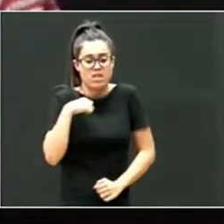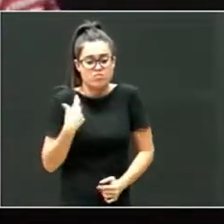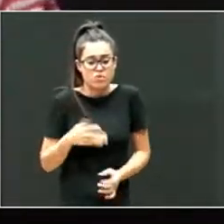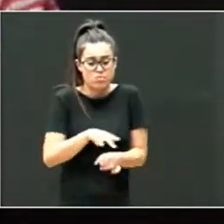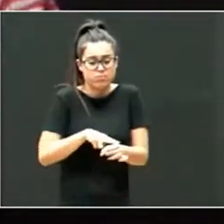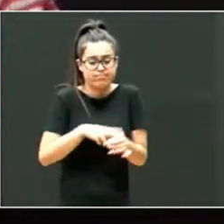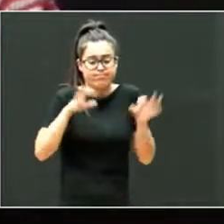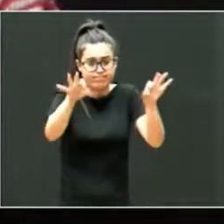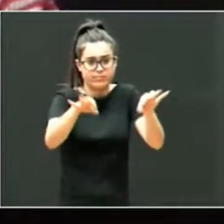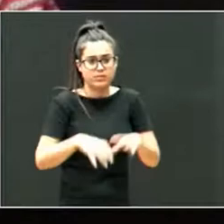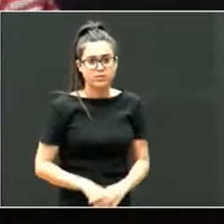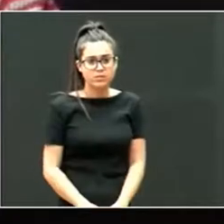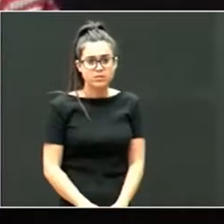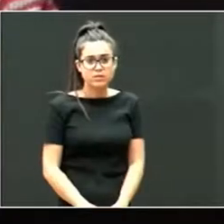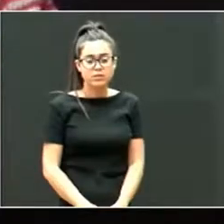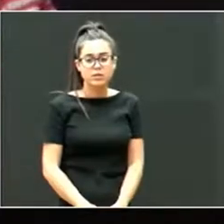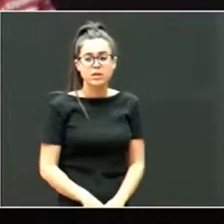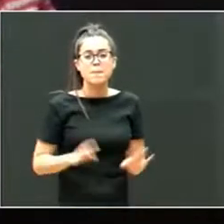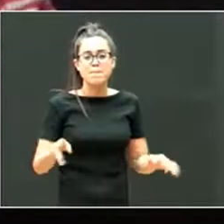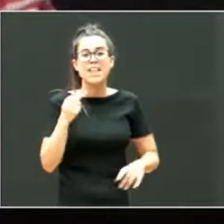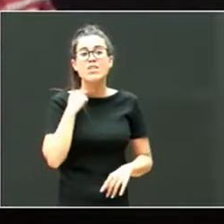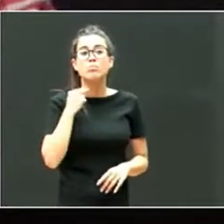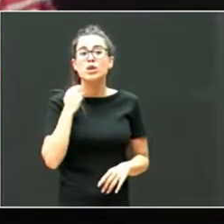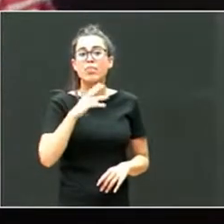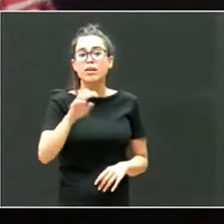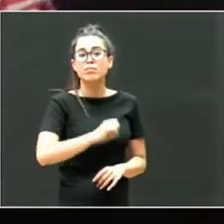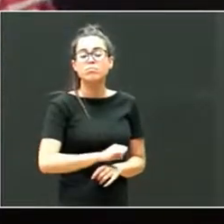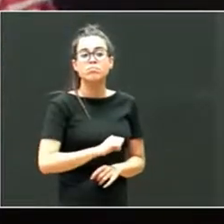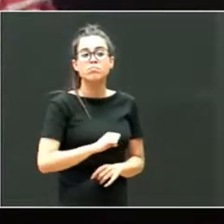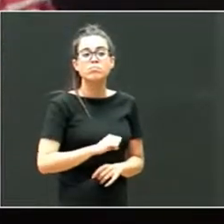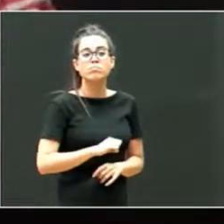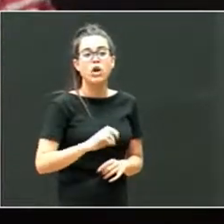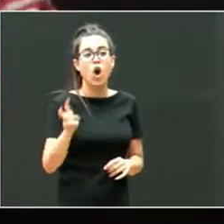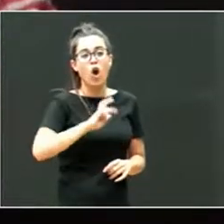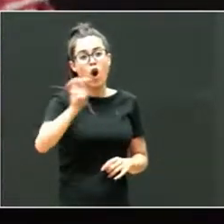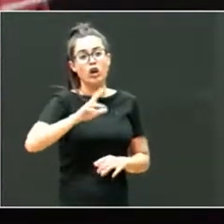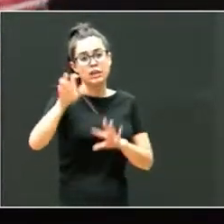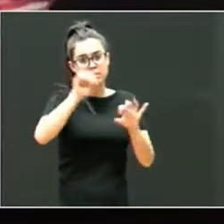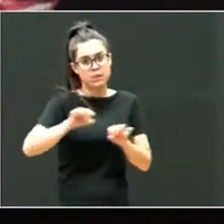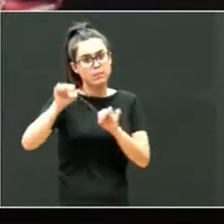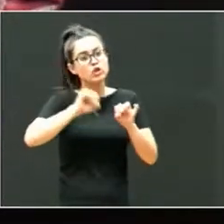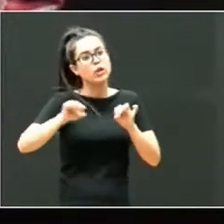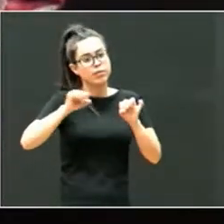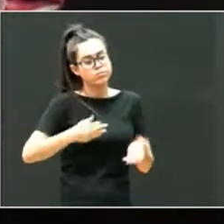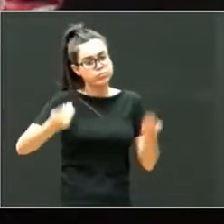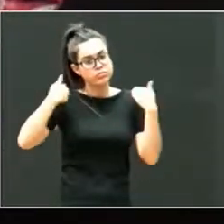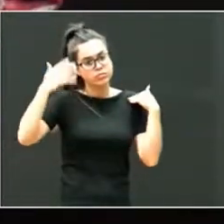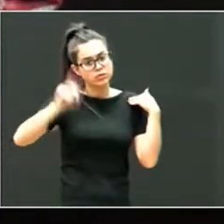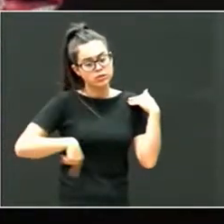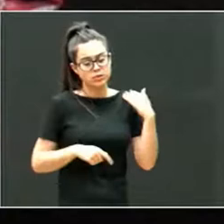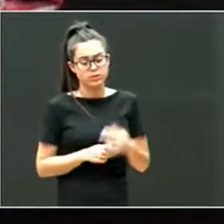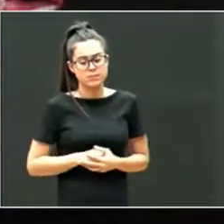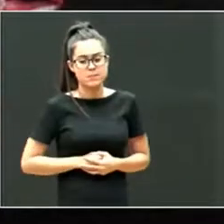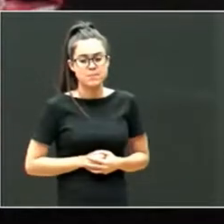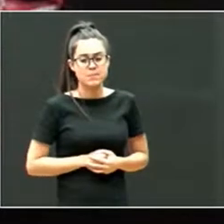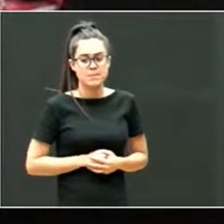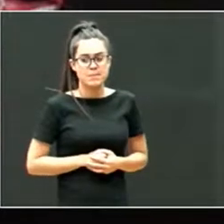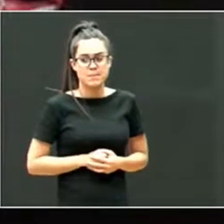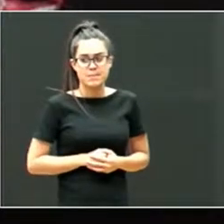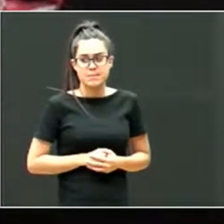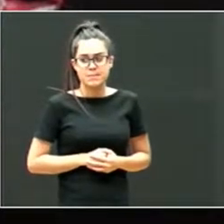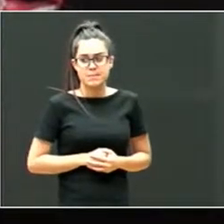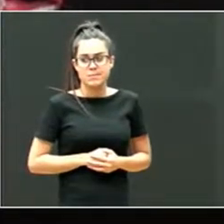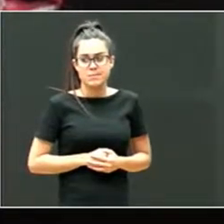tenemos también diputaciones que se encargan del ámbito de la protección. Y, bueno, al menos sí decir que,